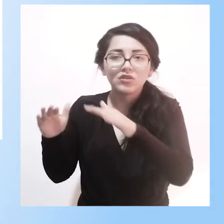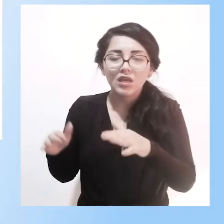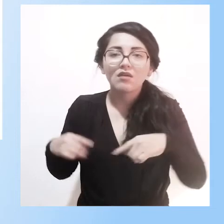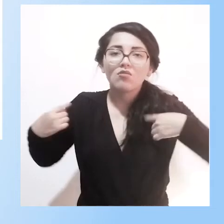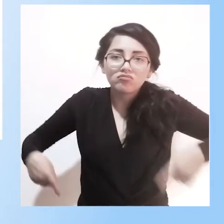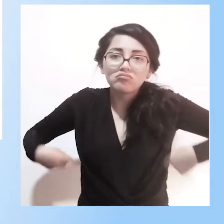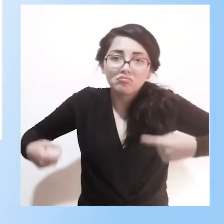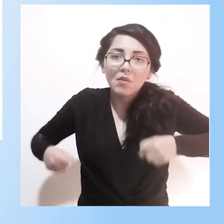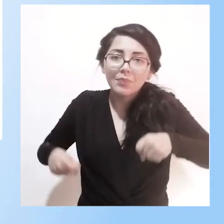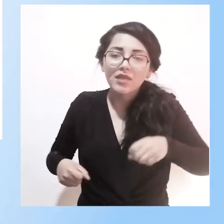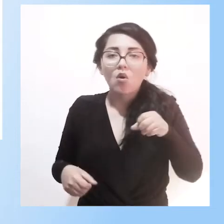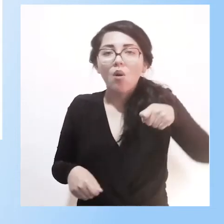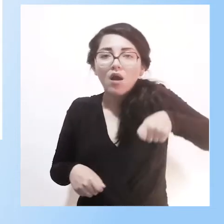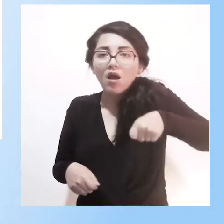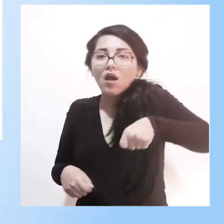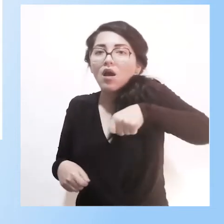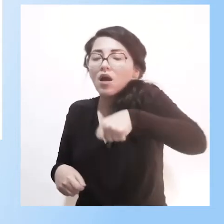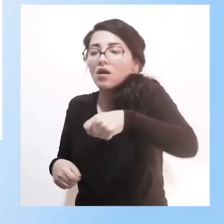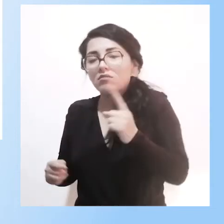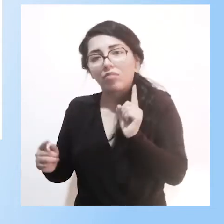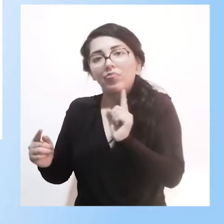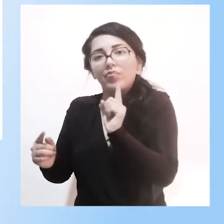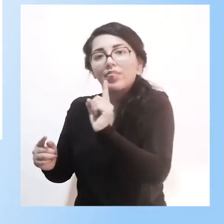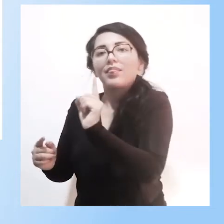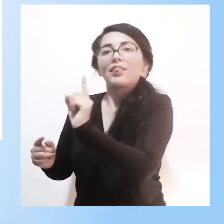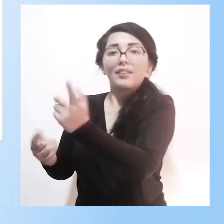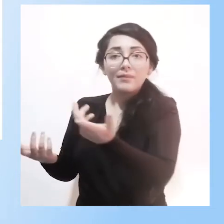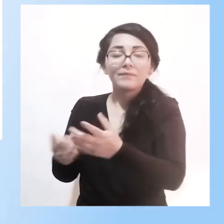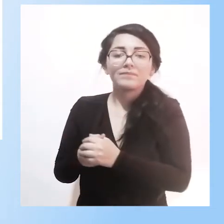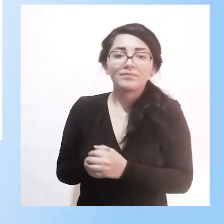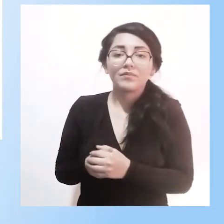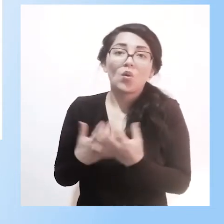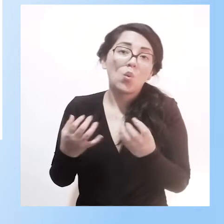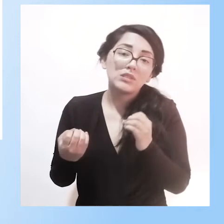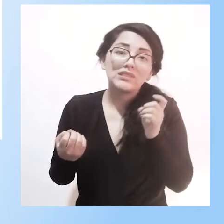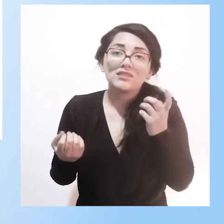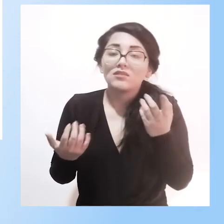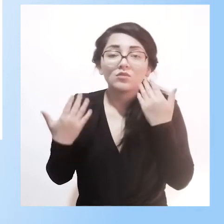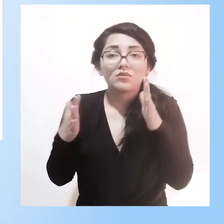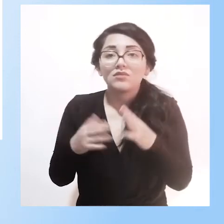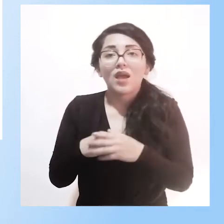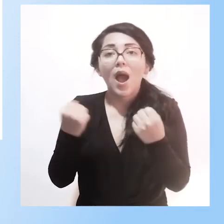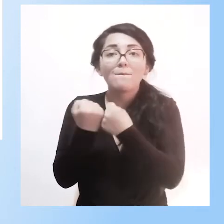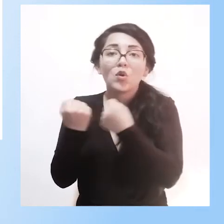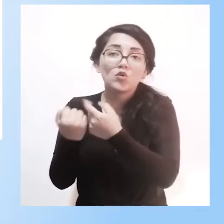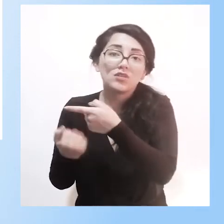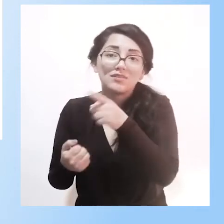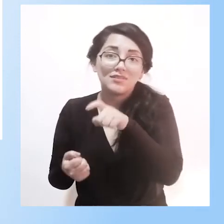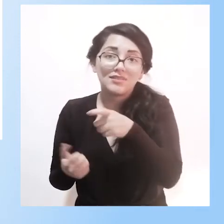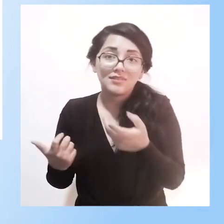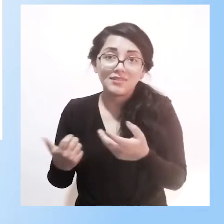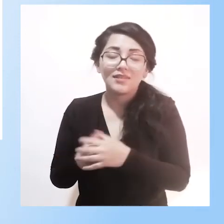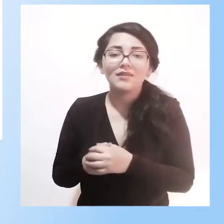silla de rueda o con bastones canadienses o con las ayudas que sea necesario, pero tiene